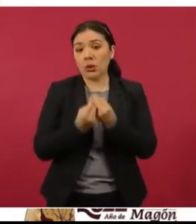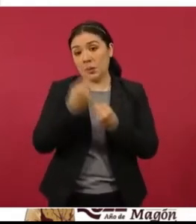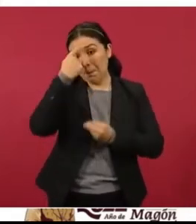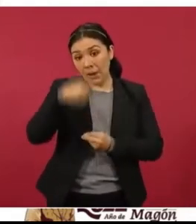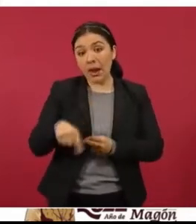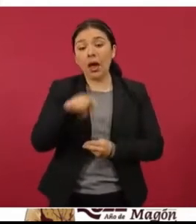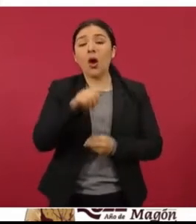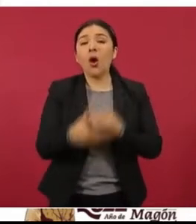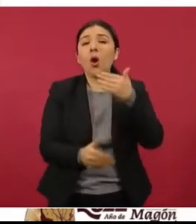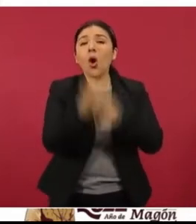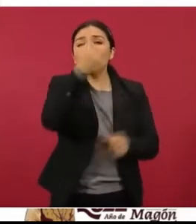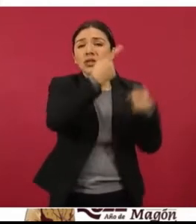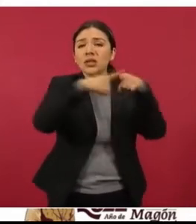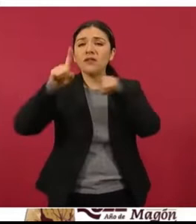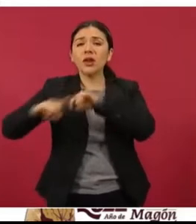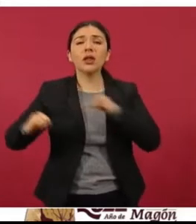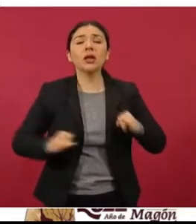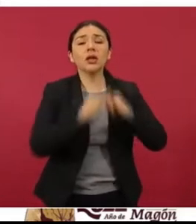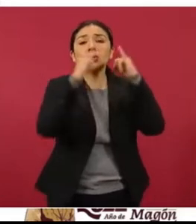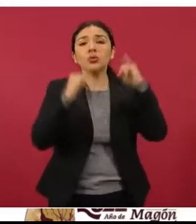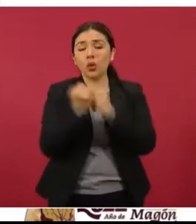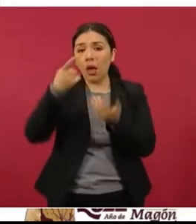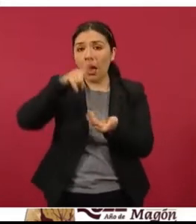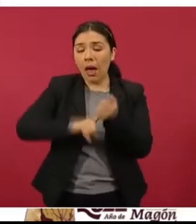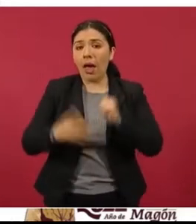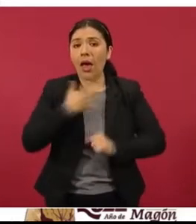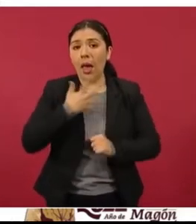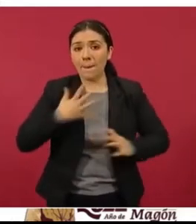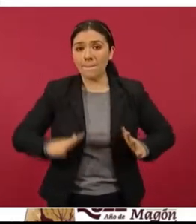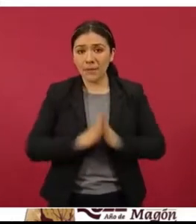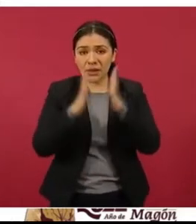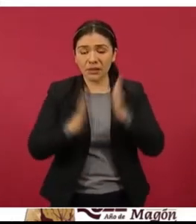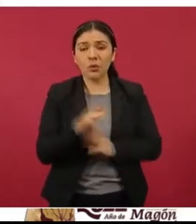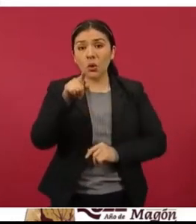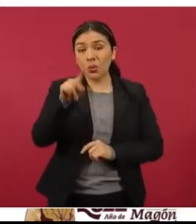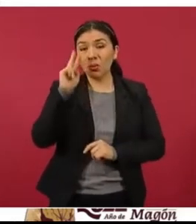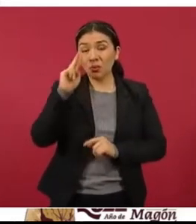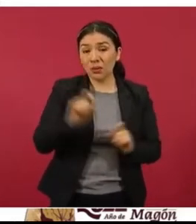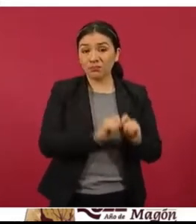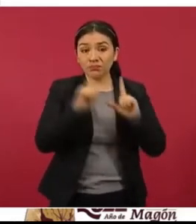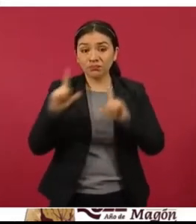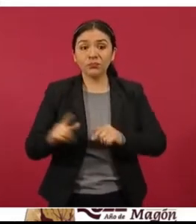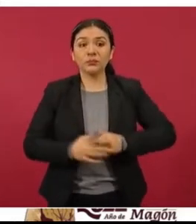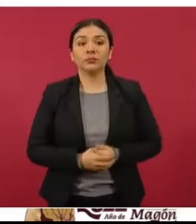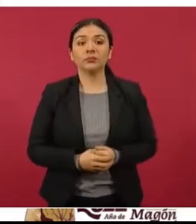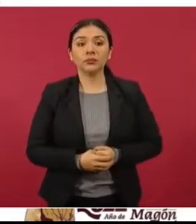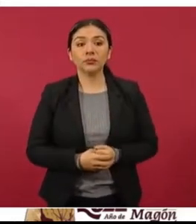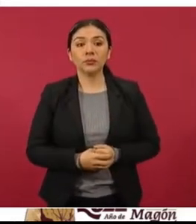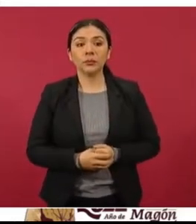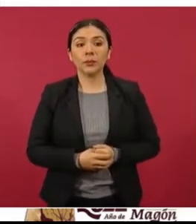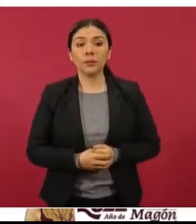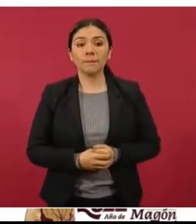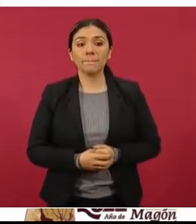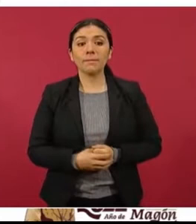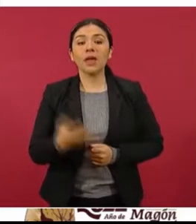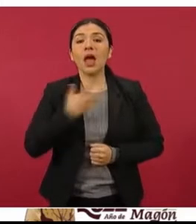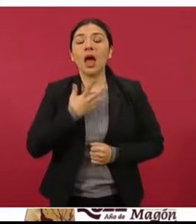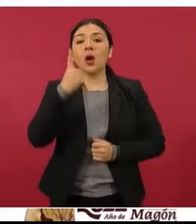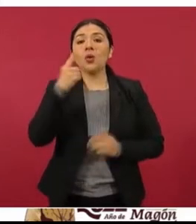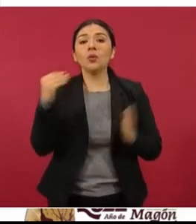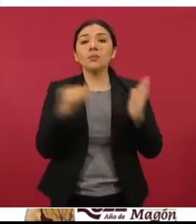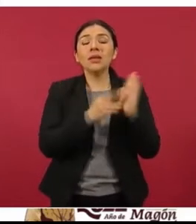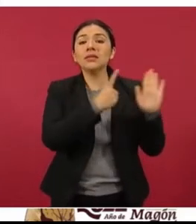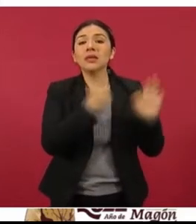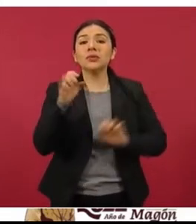las 11 instituciones participantes. Pueden ustedes ver que incluye un 1,156 millones